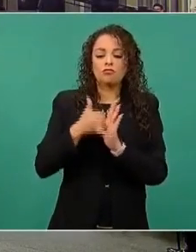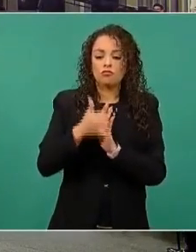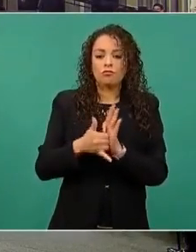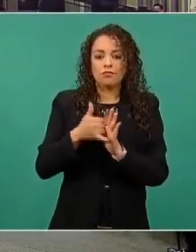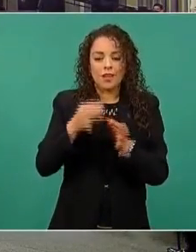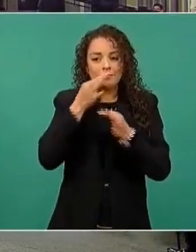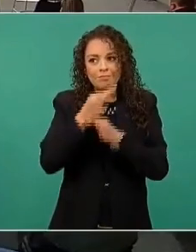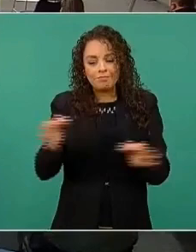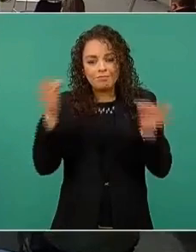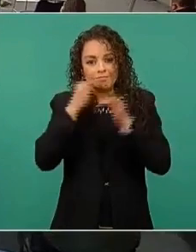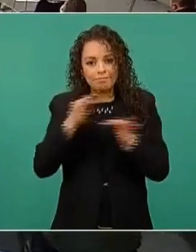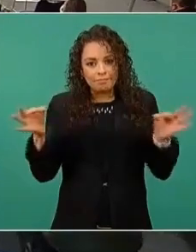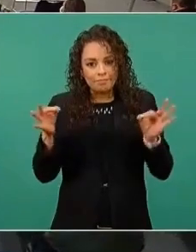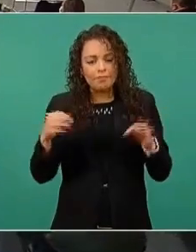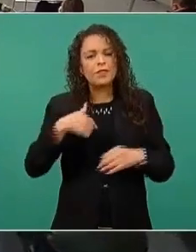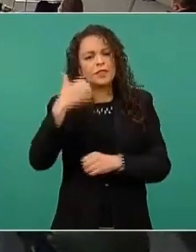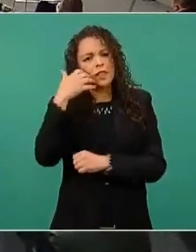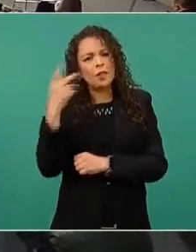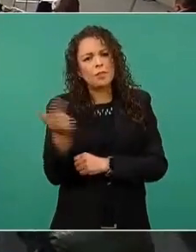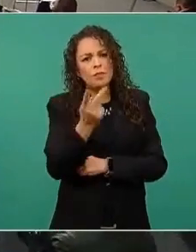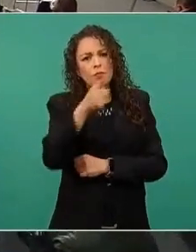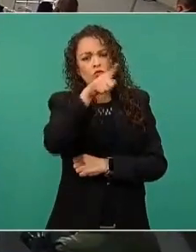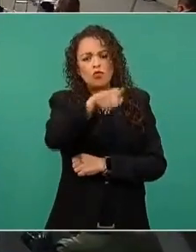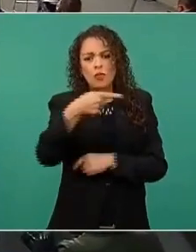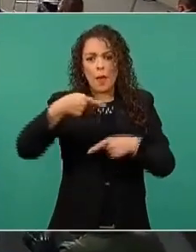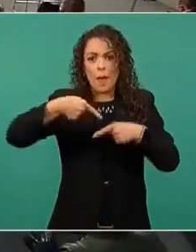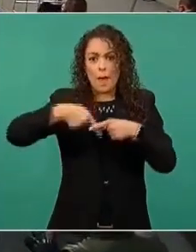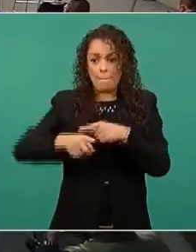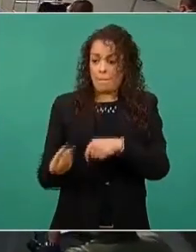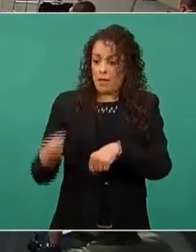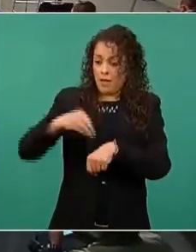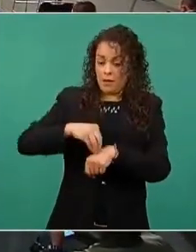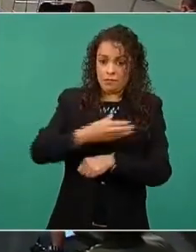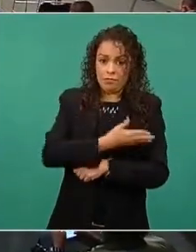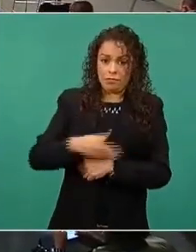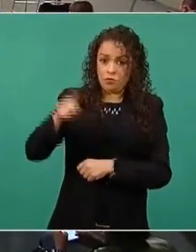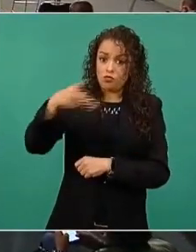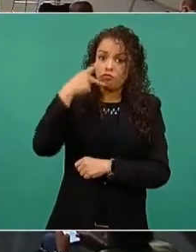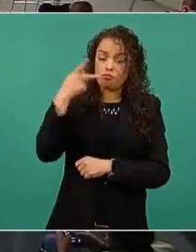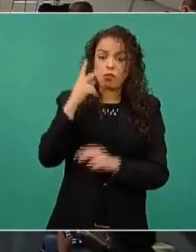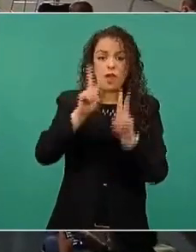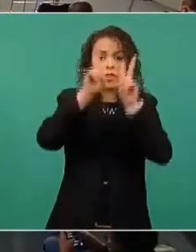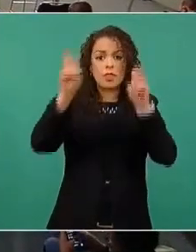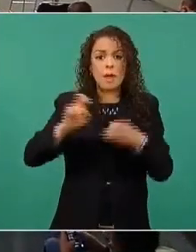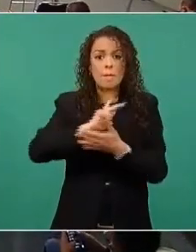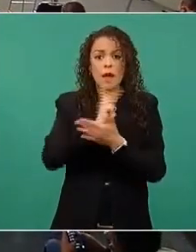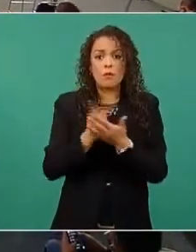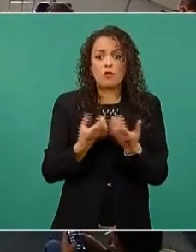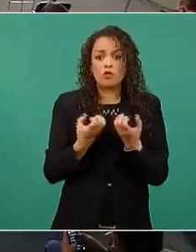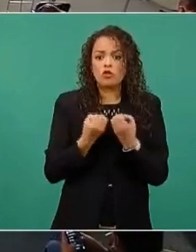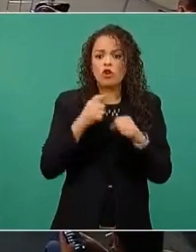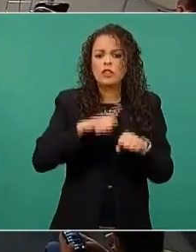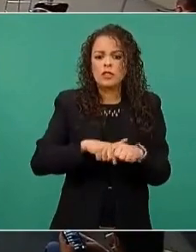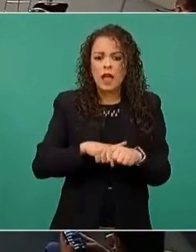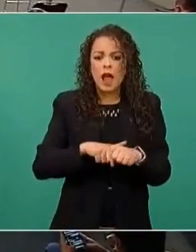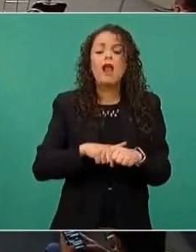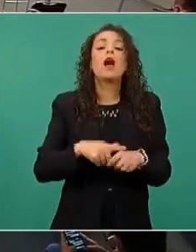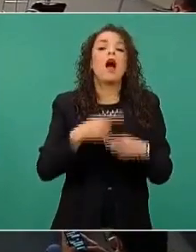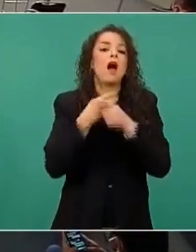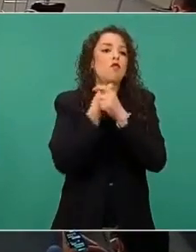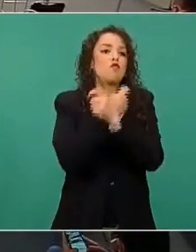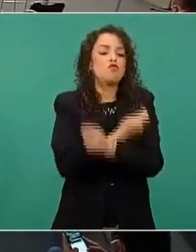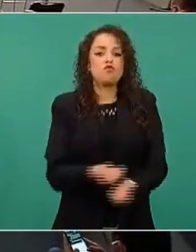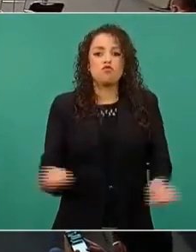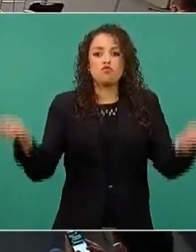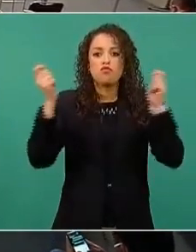Presidente, usted cuando inició su sexenio comentó que los programas sociales iban a ser entregados de manera